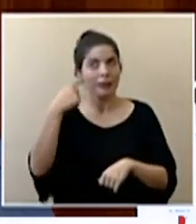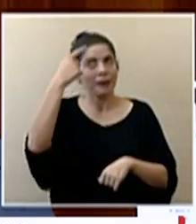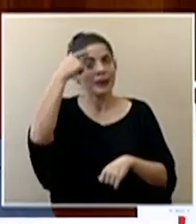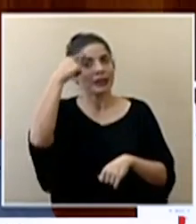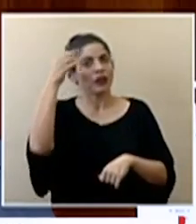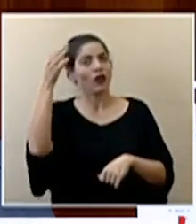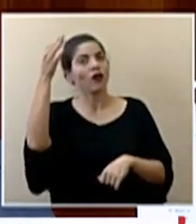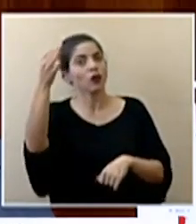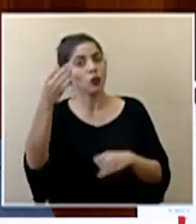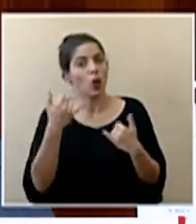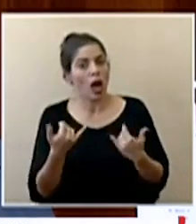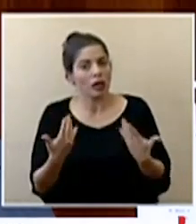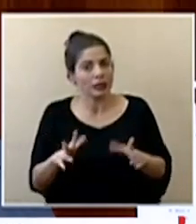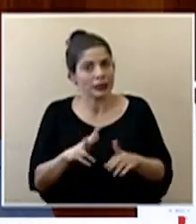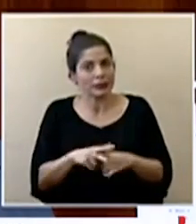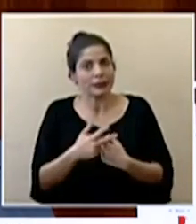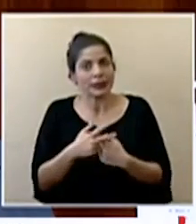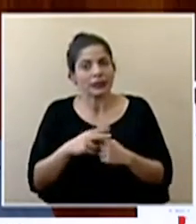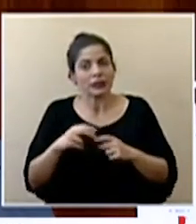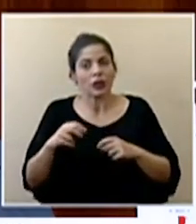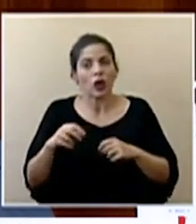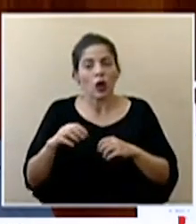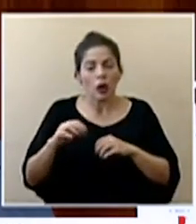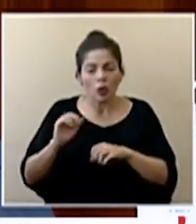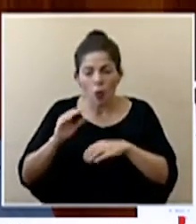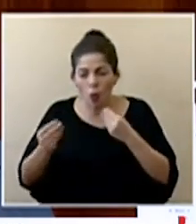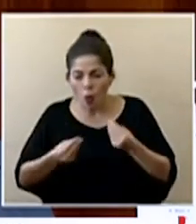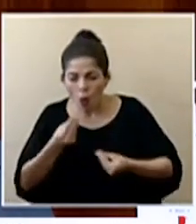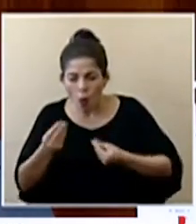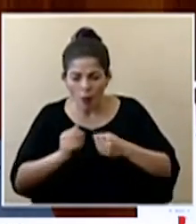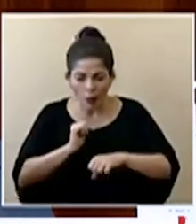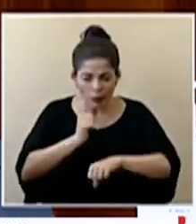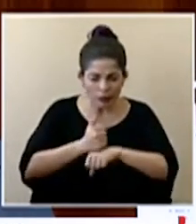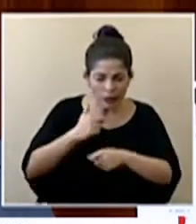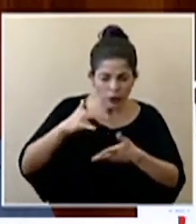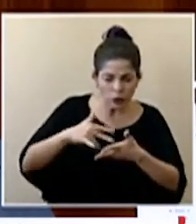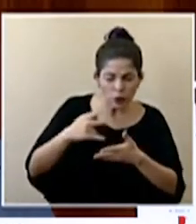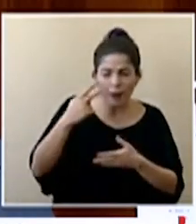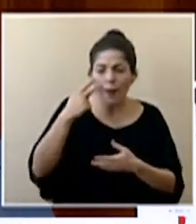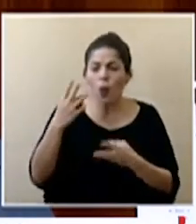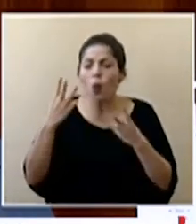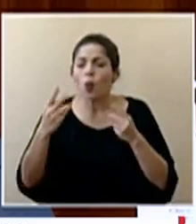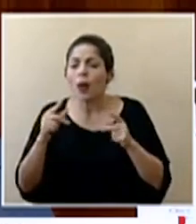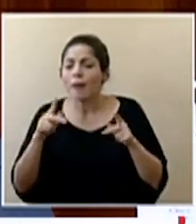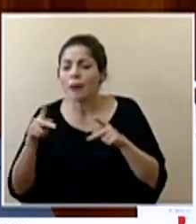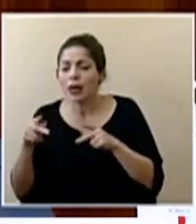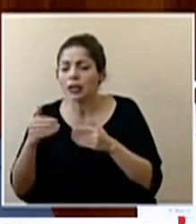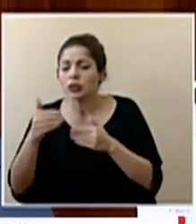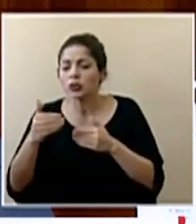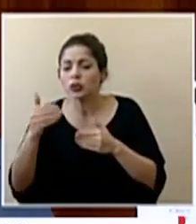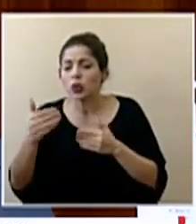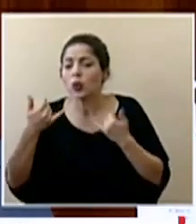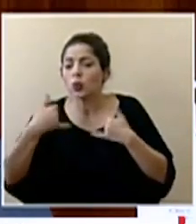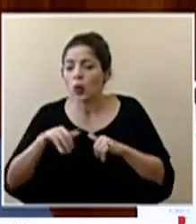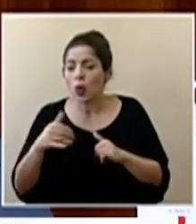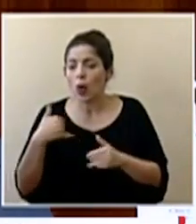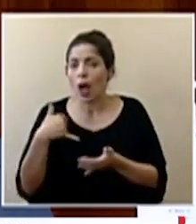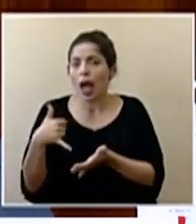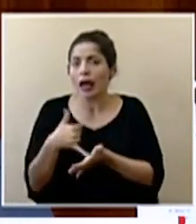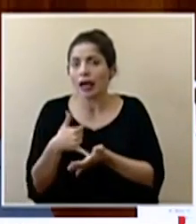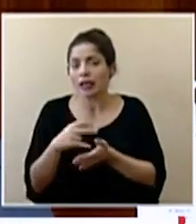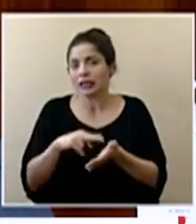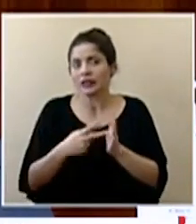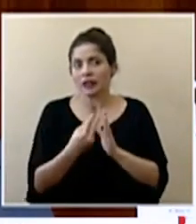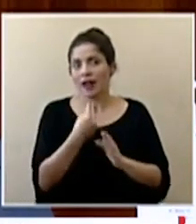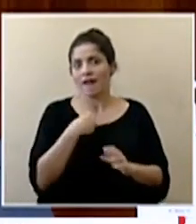futuro estamos empezando a movernos para plantear ese estudio y saber qué tanta población quedaría eventualmente aún susceptible o sea que no han